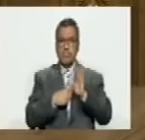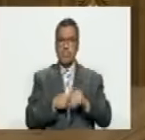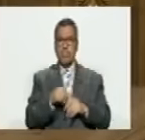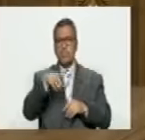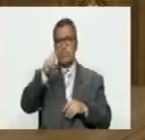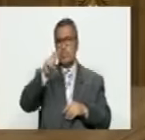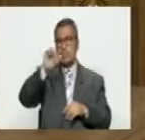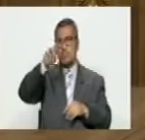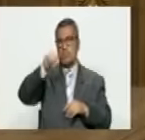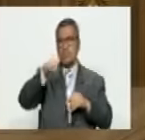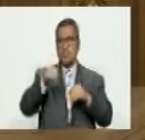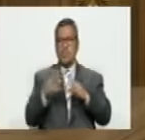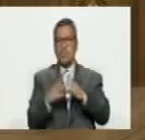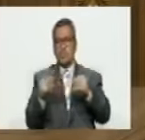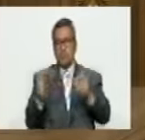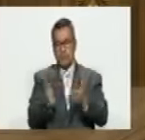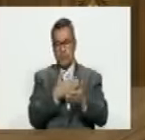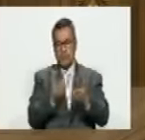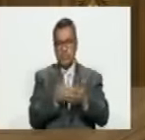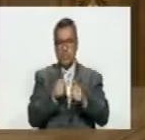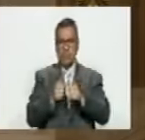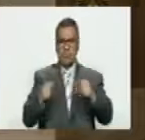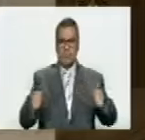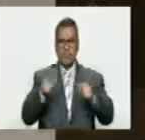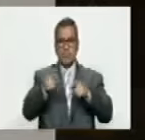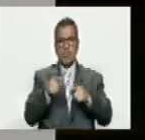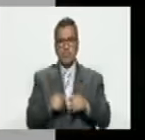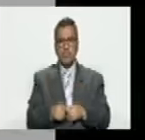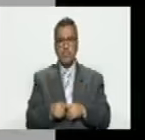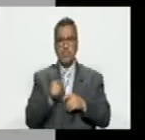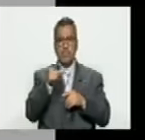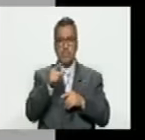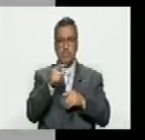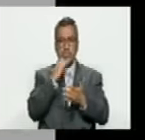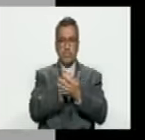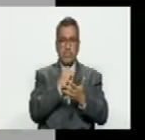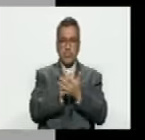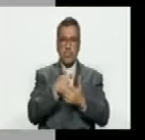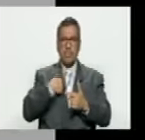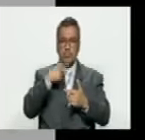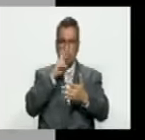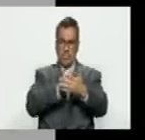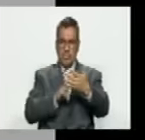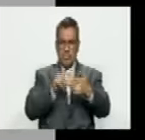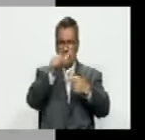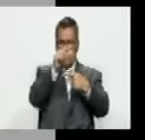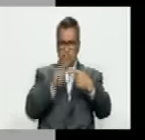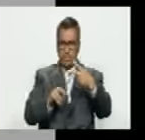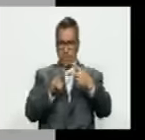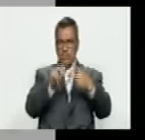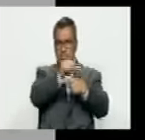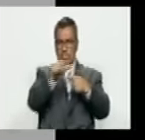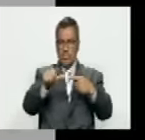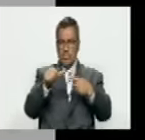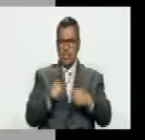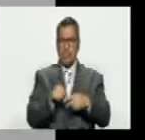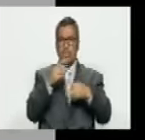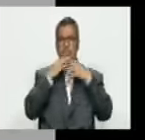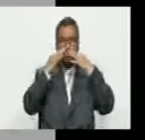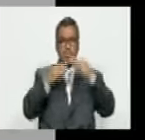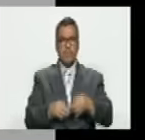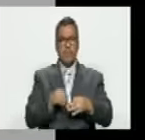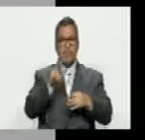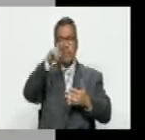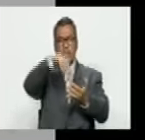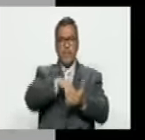Times y todos los periódicos del mundo citando la carta de Fukuyama que prueba cuando yo la leí hace dos semanas iba como por 1.200 estoy seguro que ahora hay más